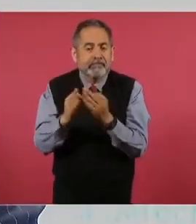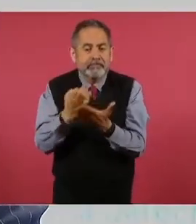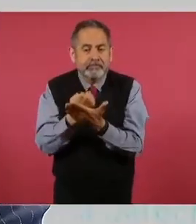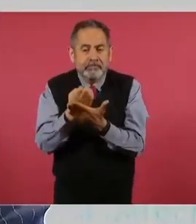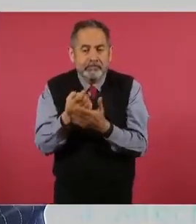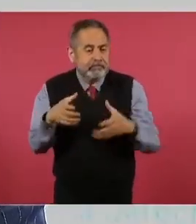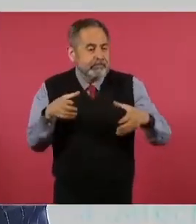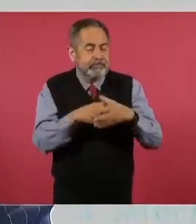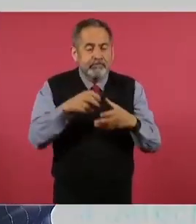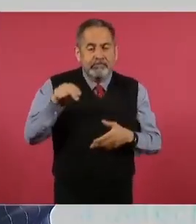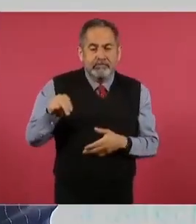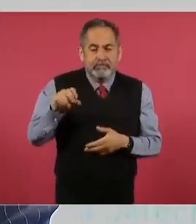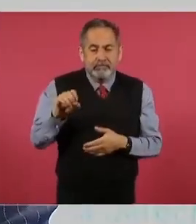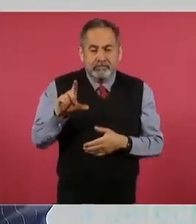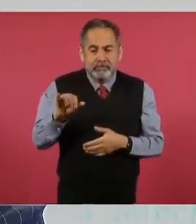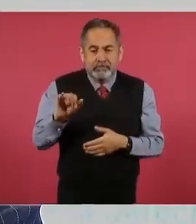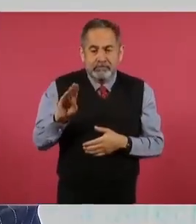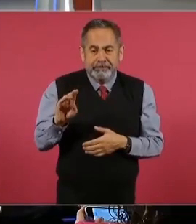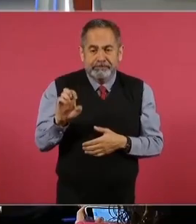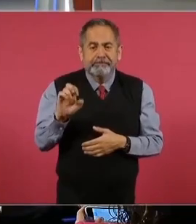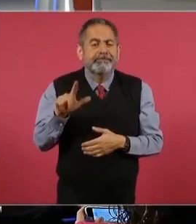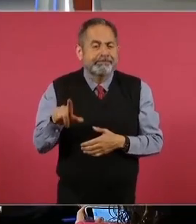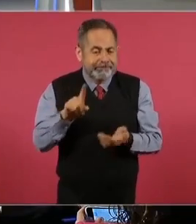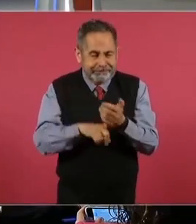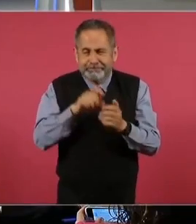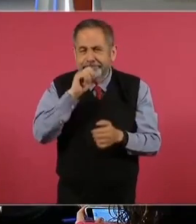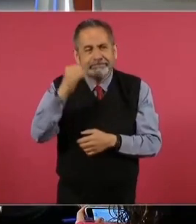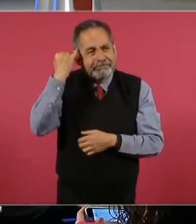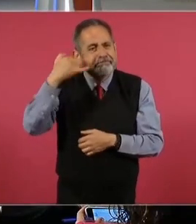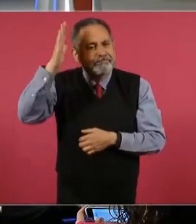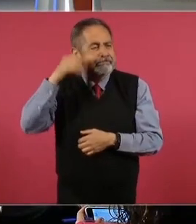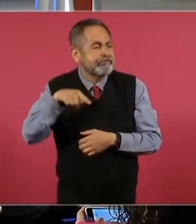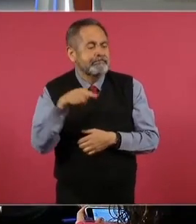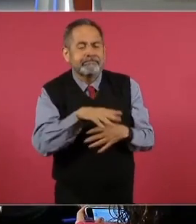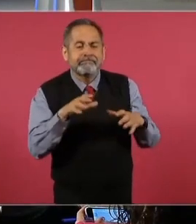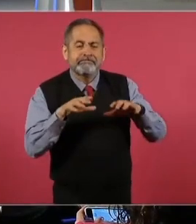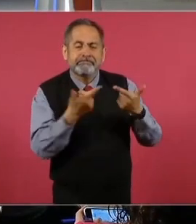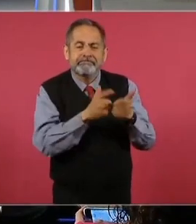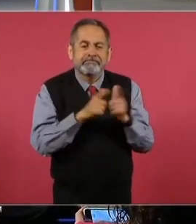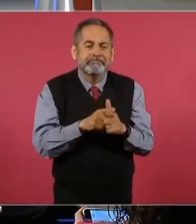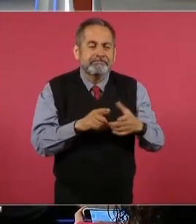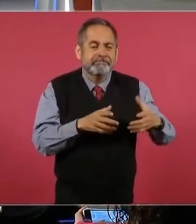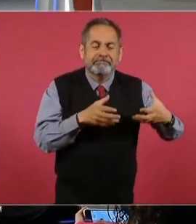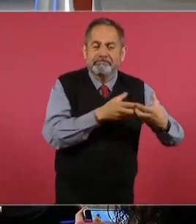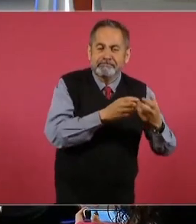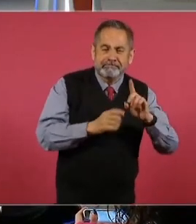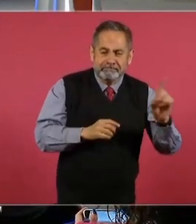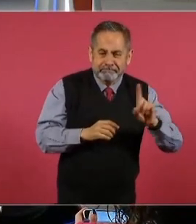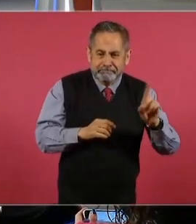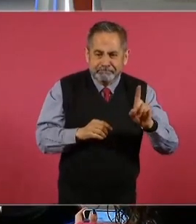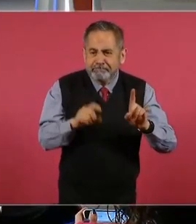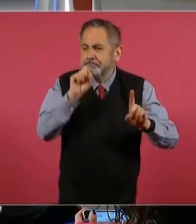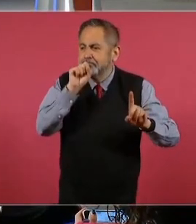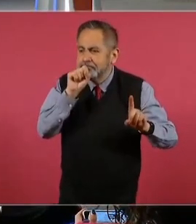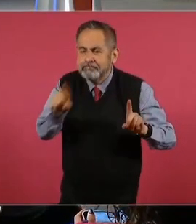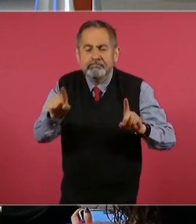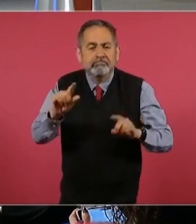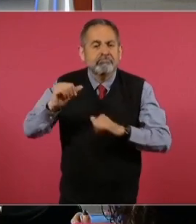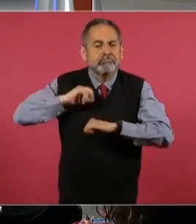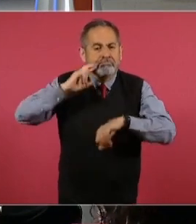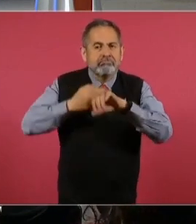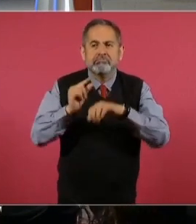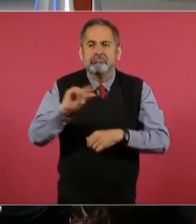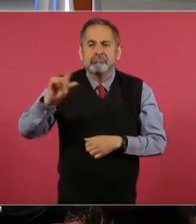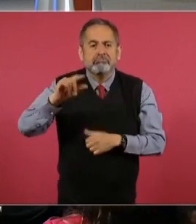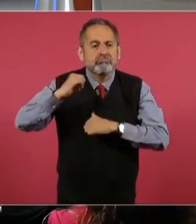neoliberal instaurado por la derecha y que ha tenido las mismas autoridades